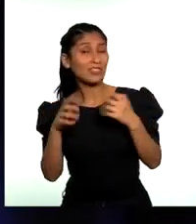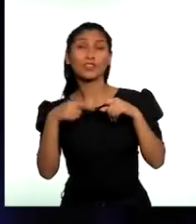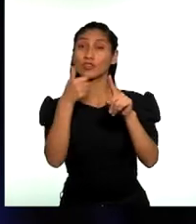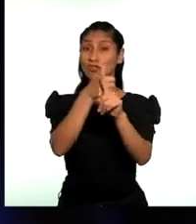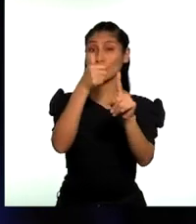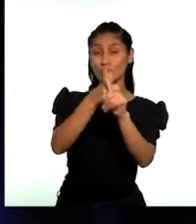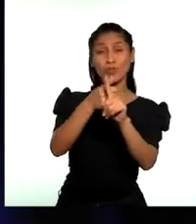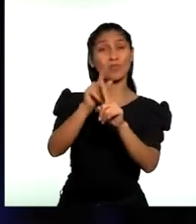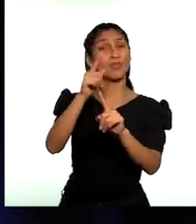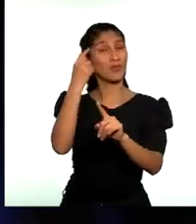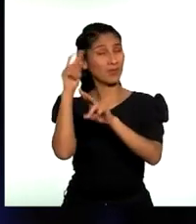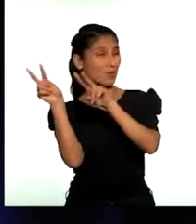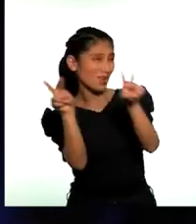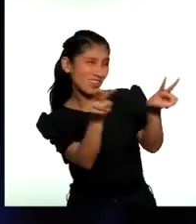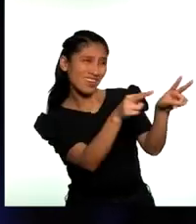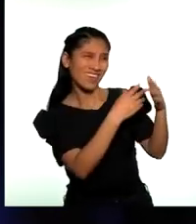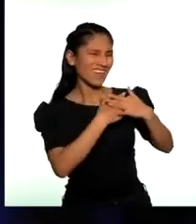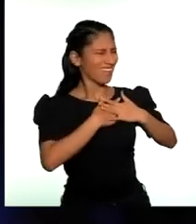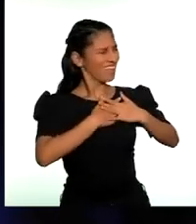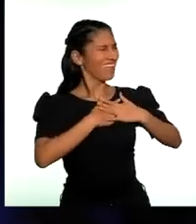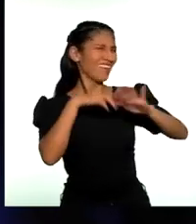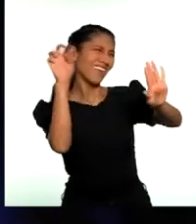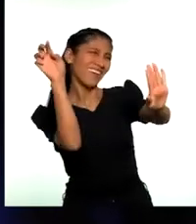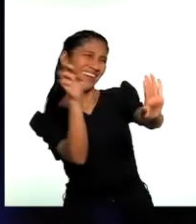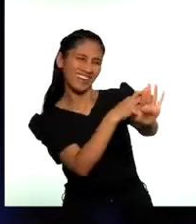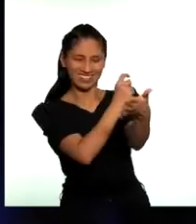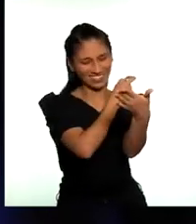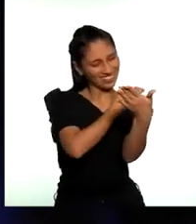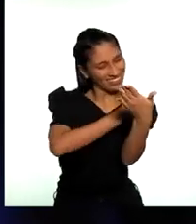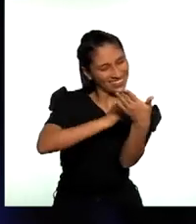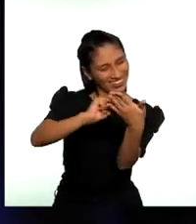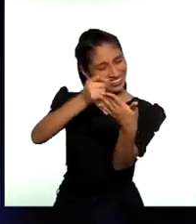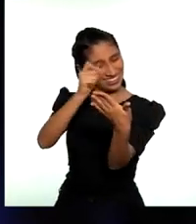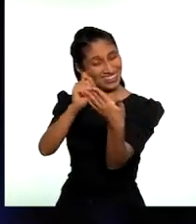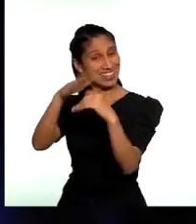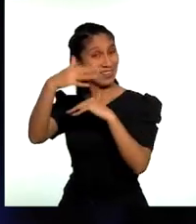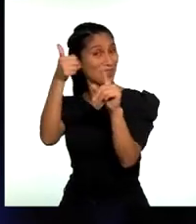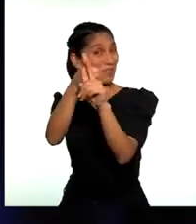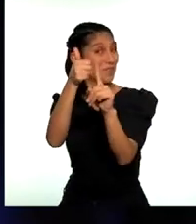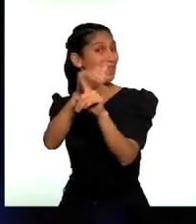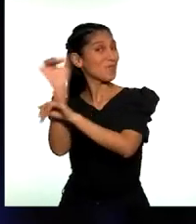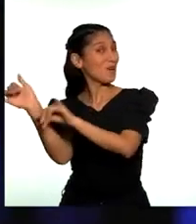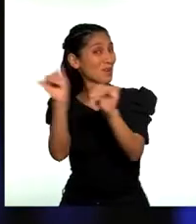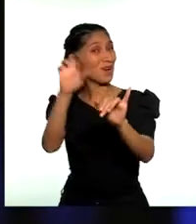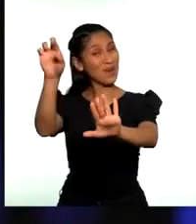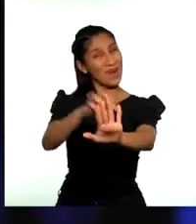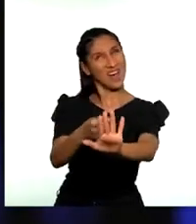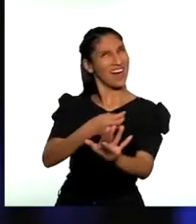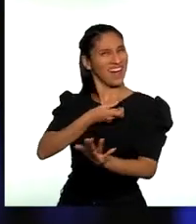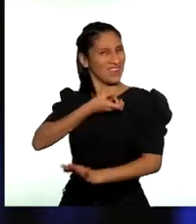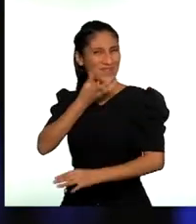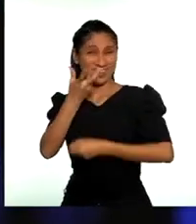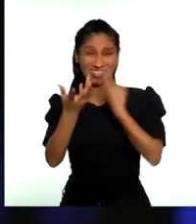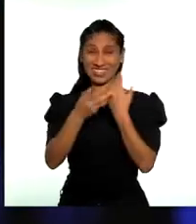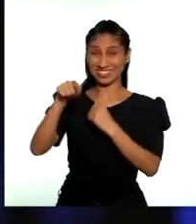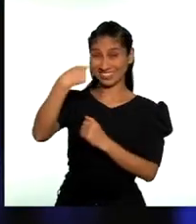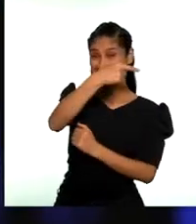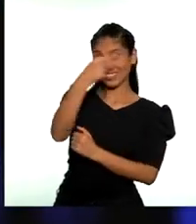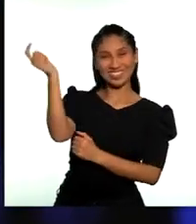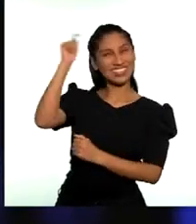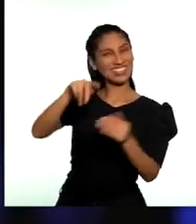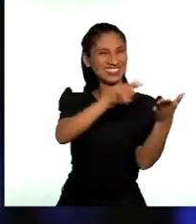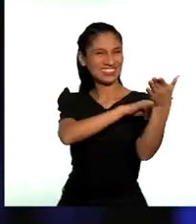puedes hacer tu propio poema. ¿Quién sabe? Y descubres al poeta que vive dentro de ti. Nos vemos la próxima semana,